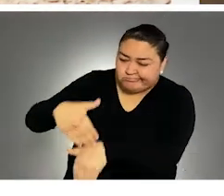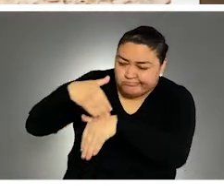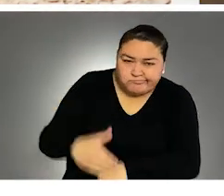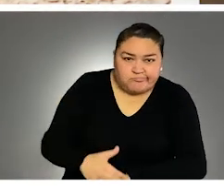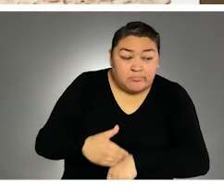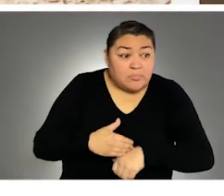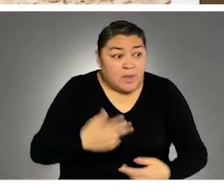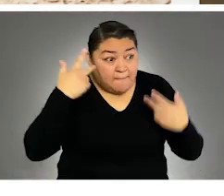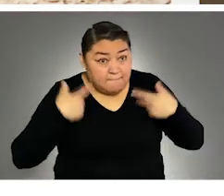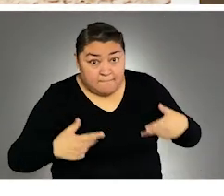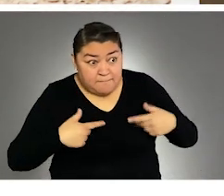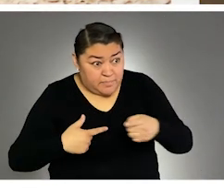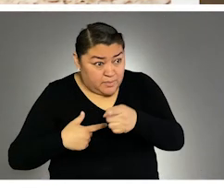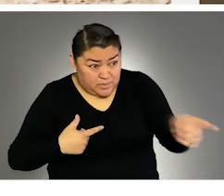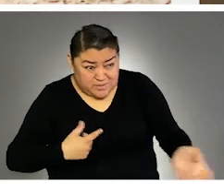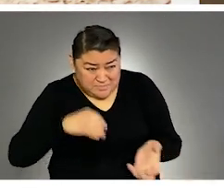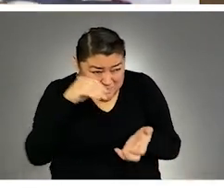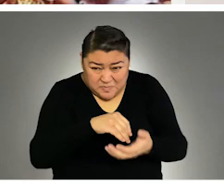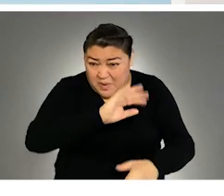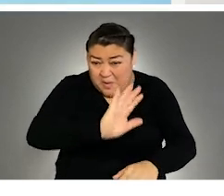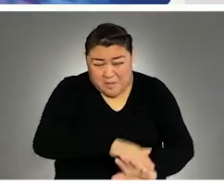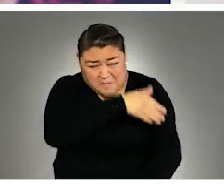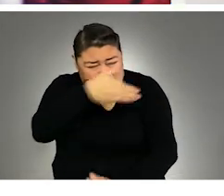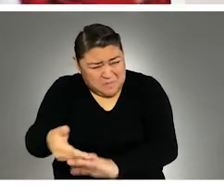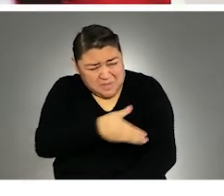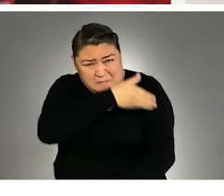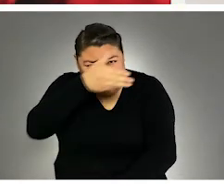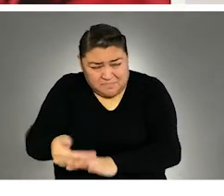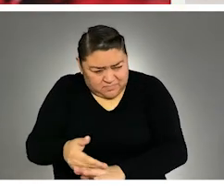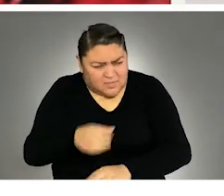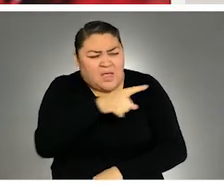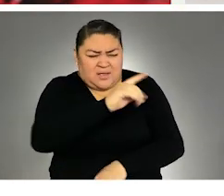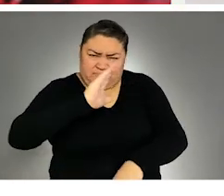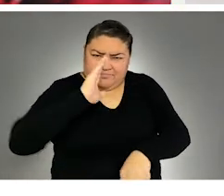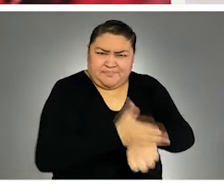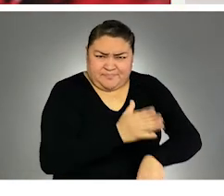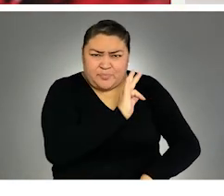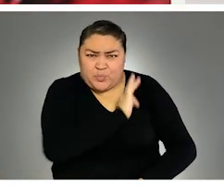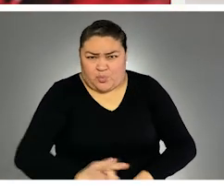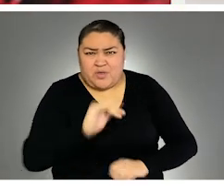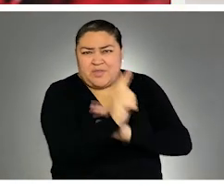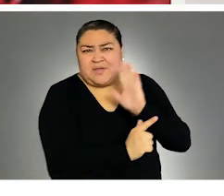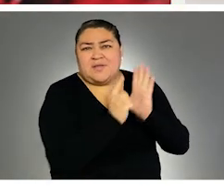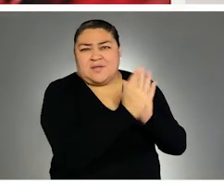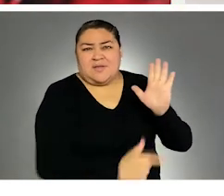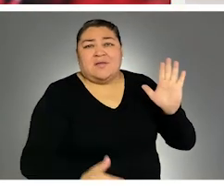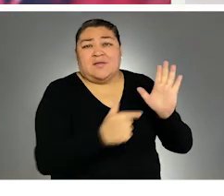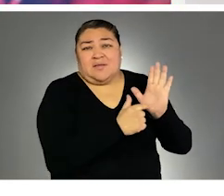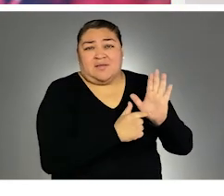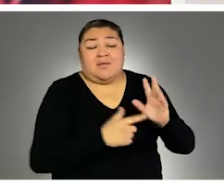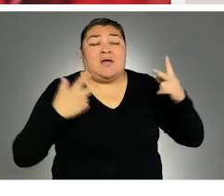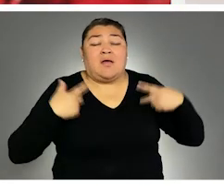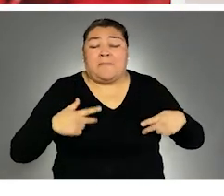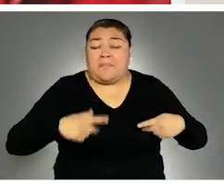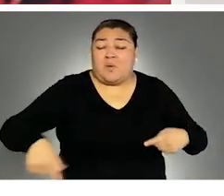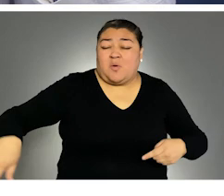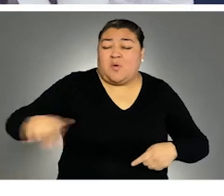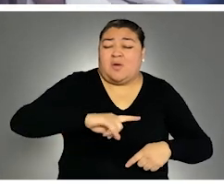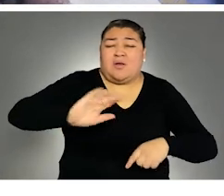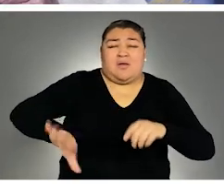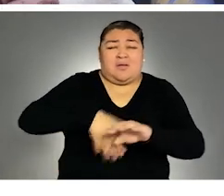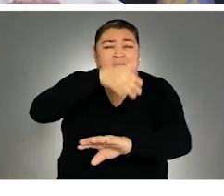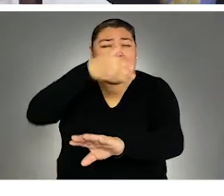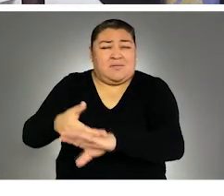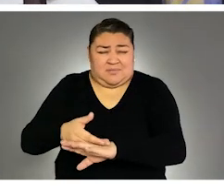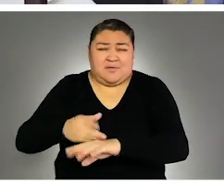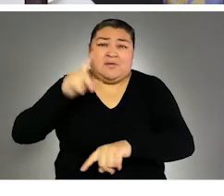y a sancionar a quienes aún lastiman y hacen tanto daño a tantísimas personas de nuestro